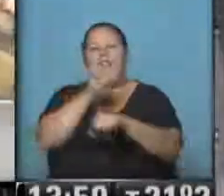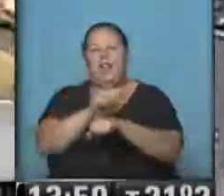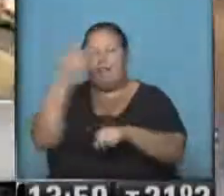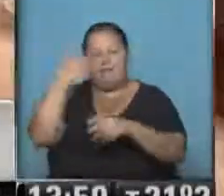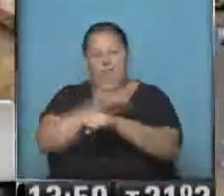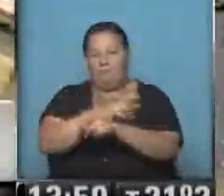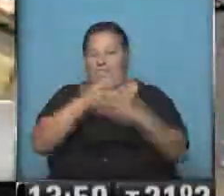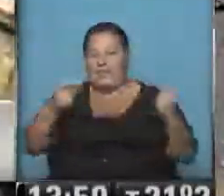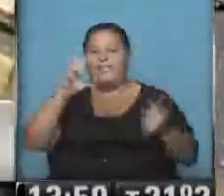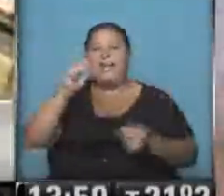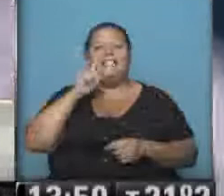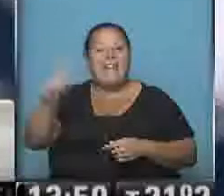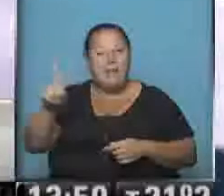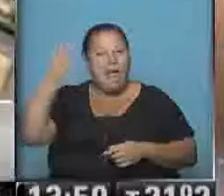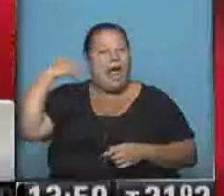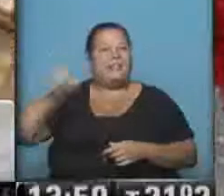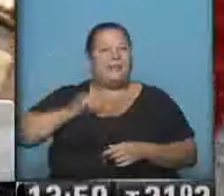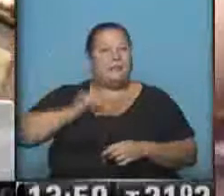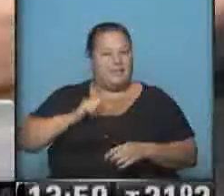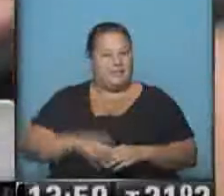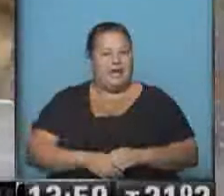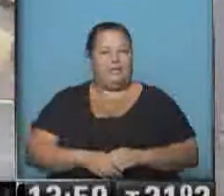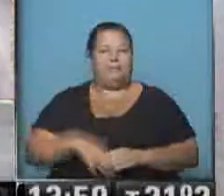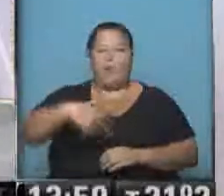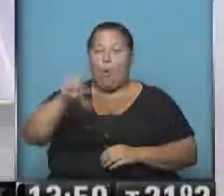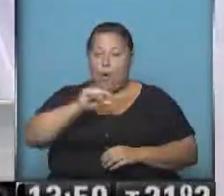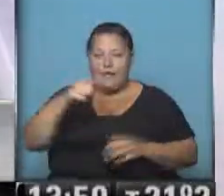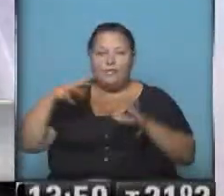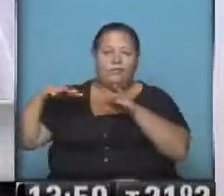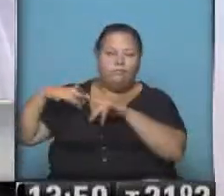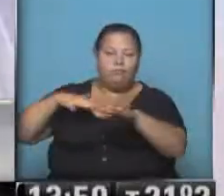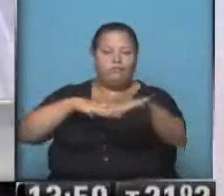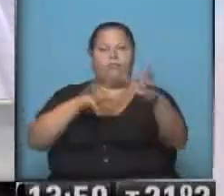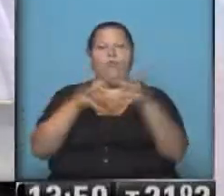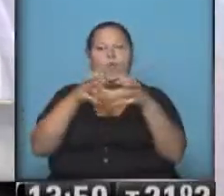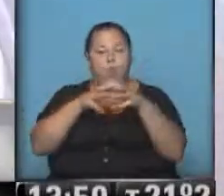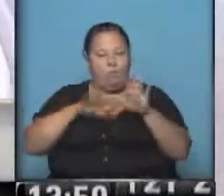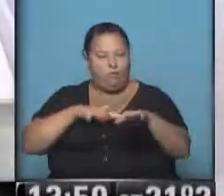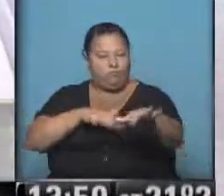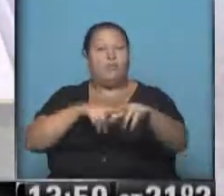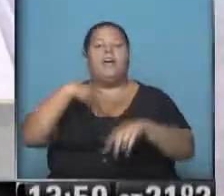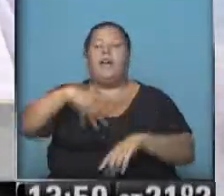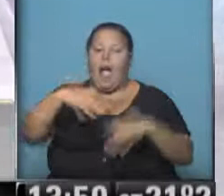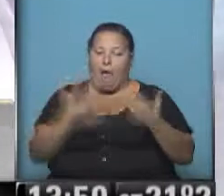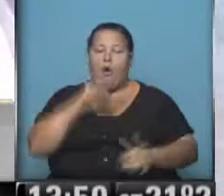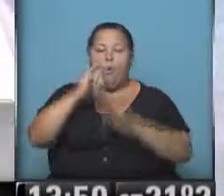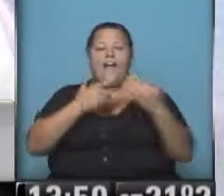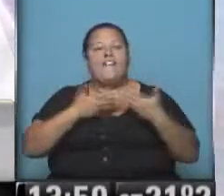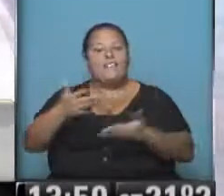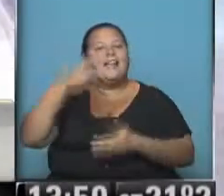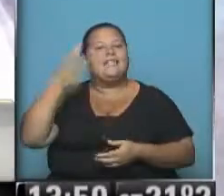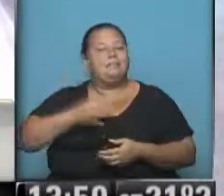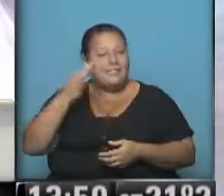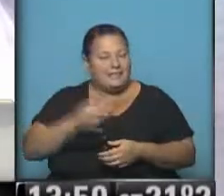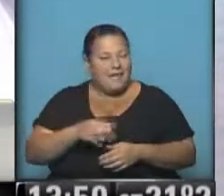desaparecidos, más de 30.000 en la última dictadura militar. En minutos sale la columna de los organismos, mientras les contamos la invitación muy